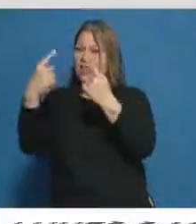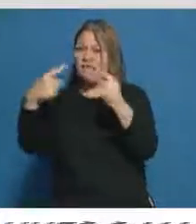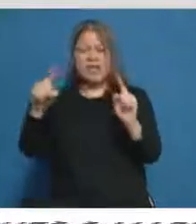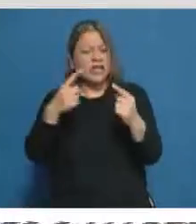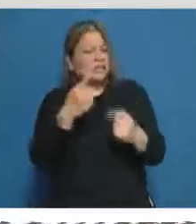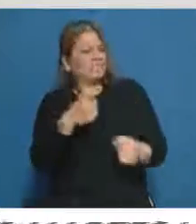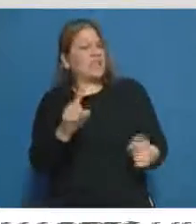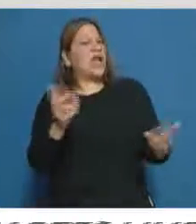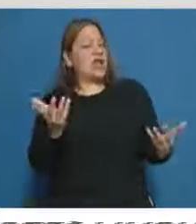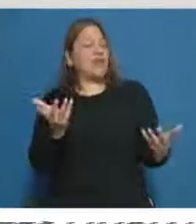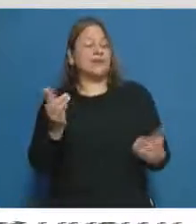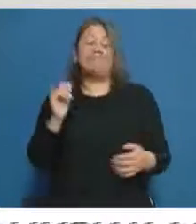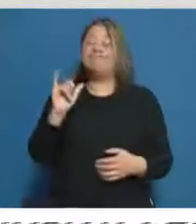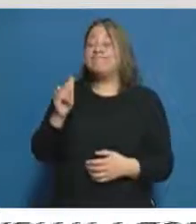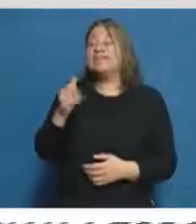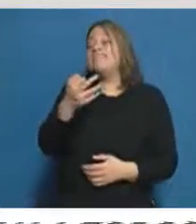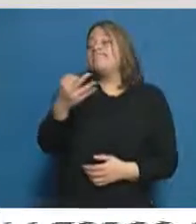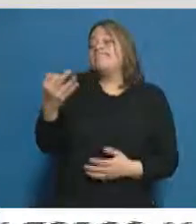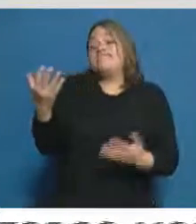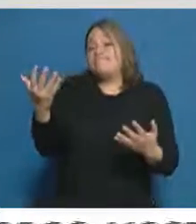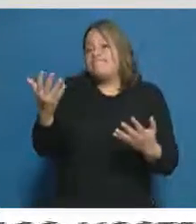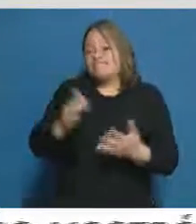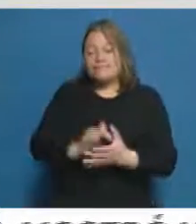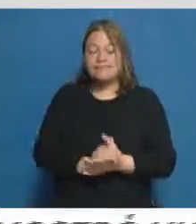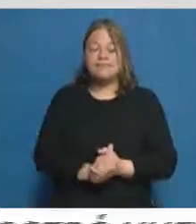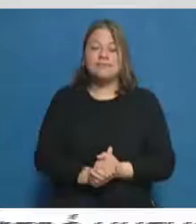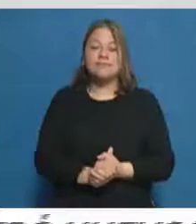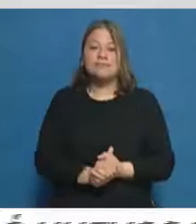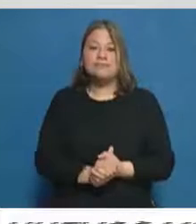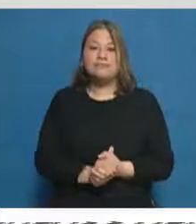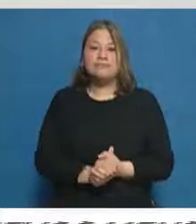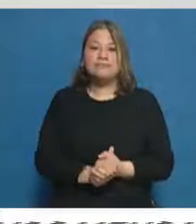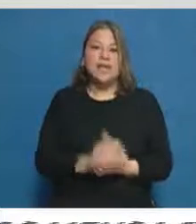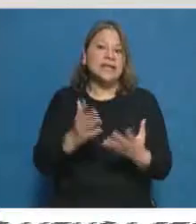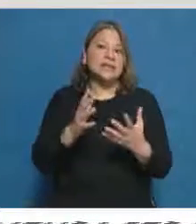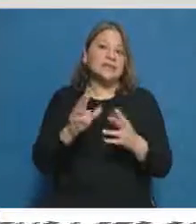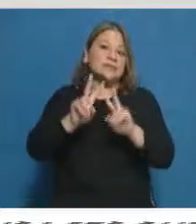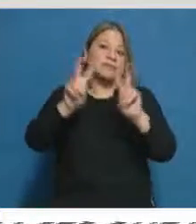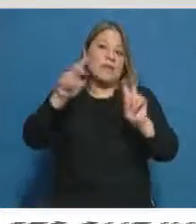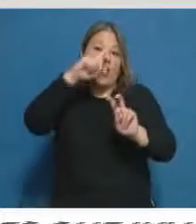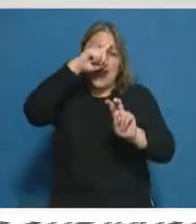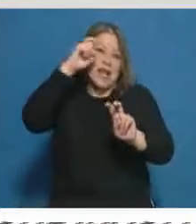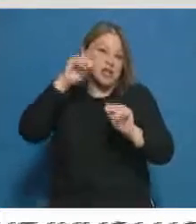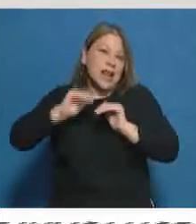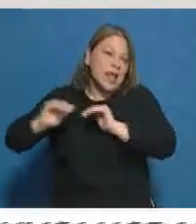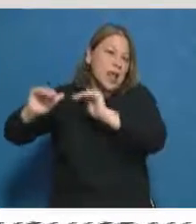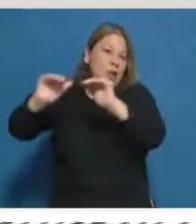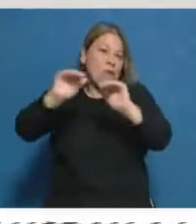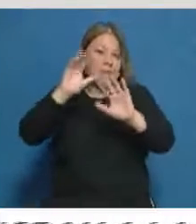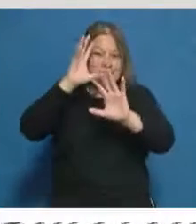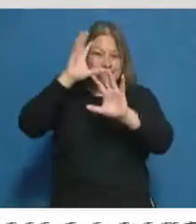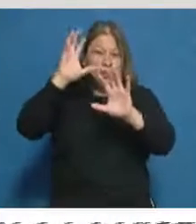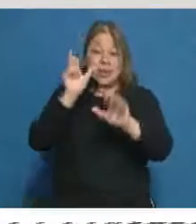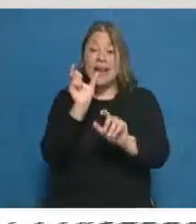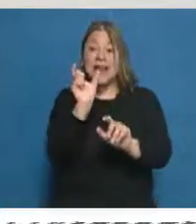evidentemente sí, responde de alguna forma a un fenómeno nacional. Recordemos que cuando pasó a ser